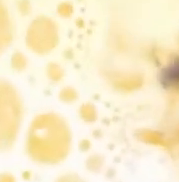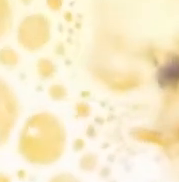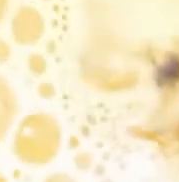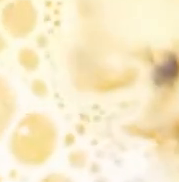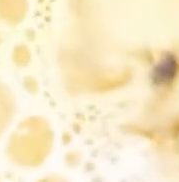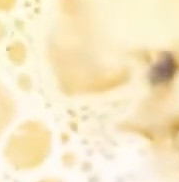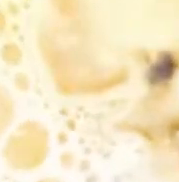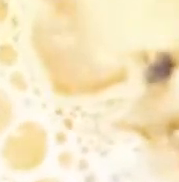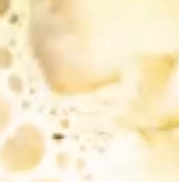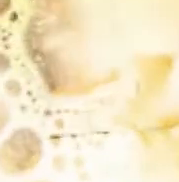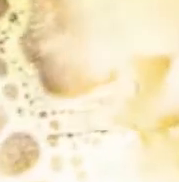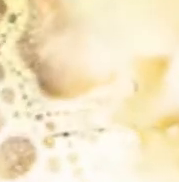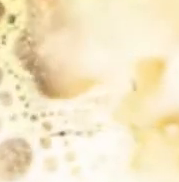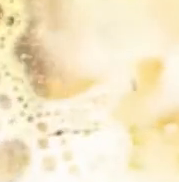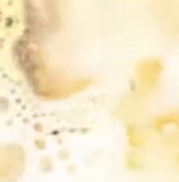etc.